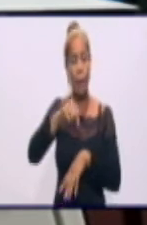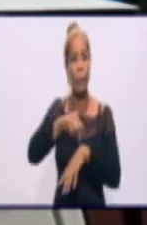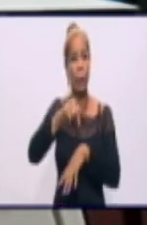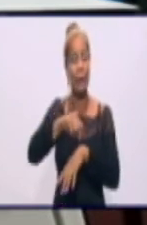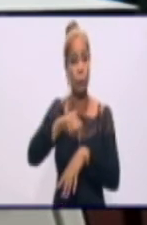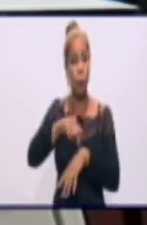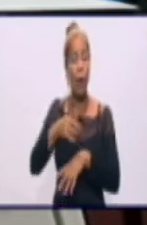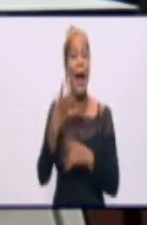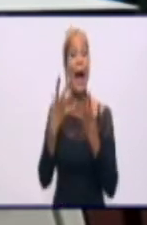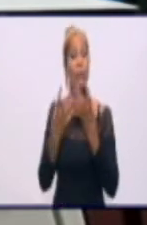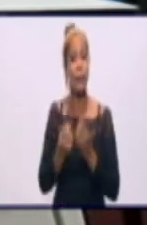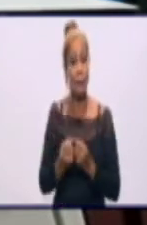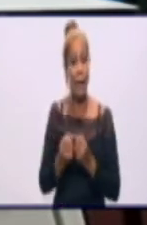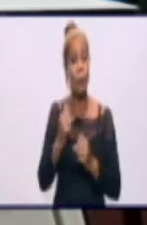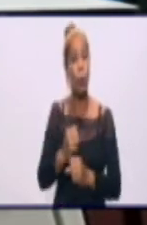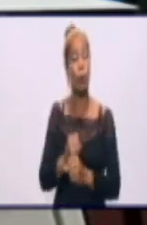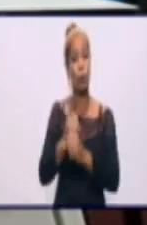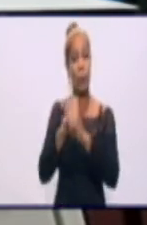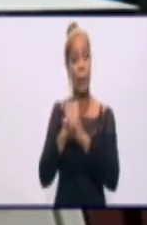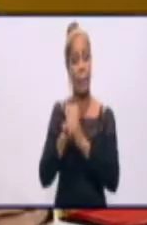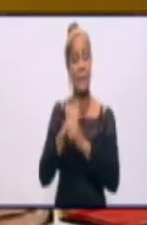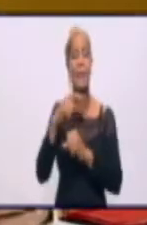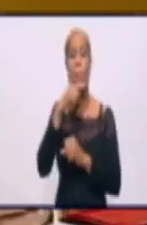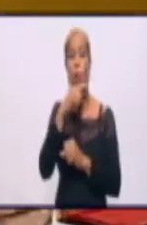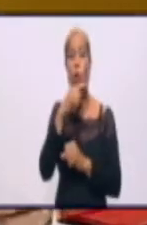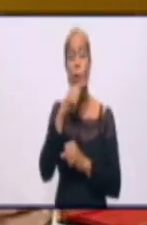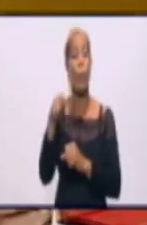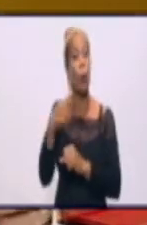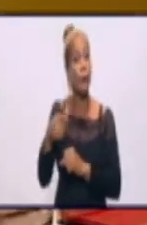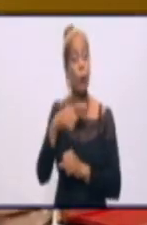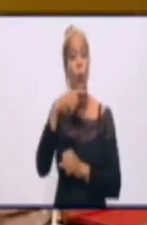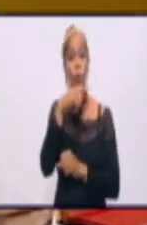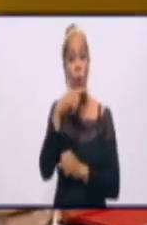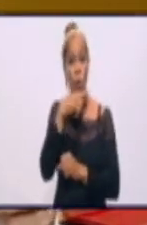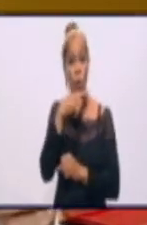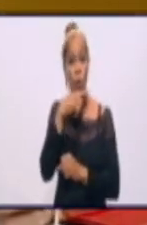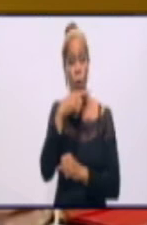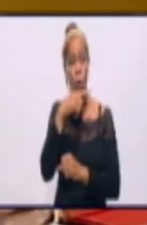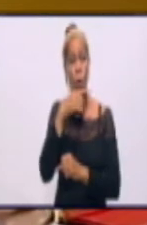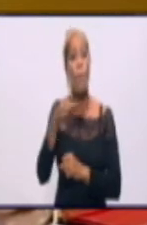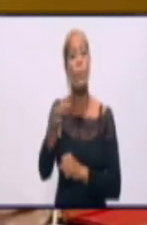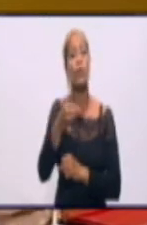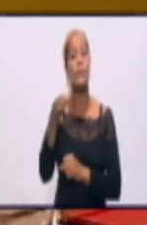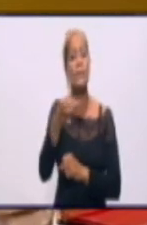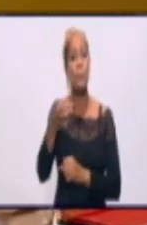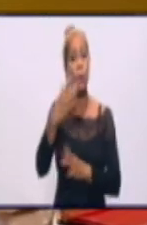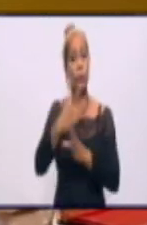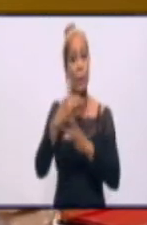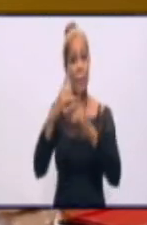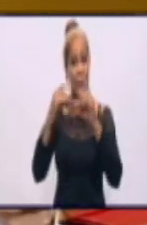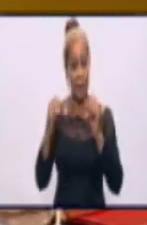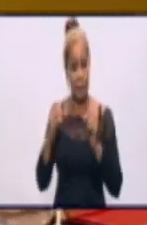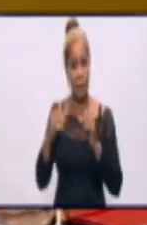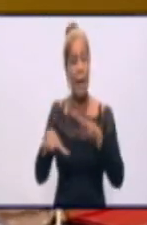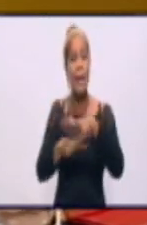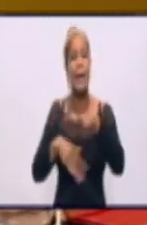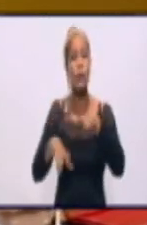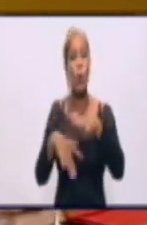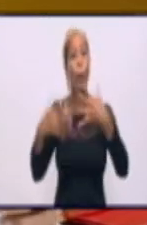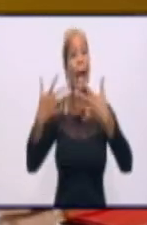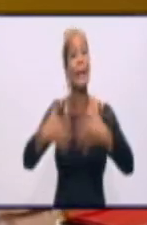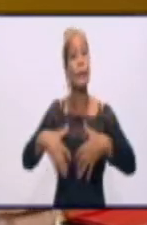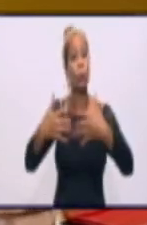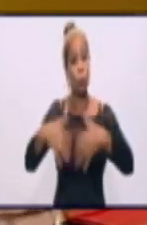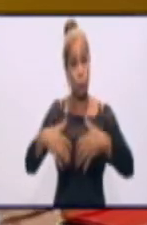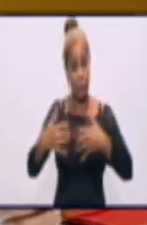-La Vallamesa, el circuito Molino-Rojo en Vallamos, el municipio Medialuna, la zona industrial de Vallamos, que coge